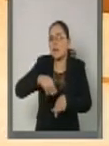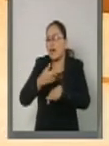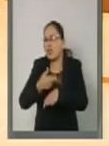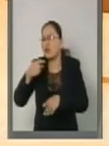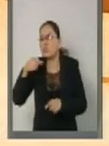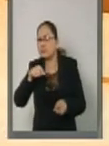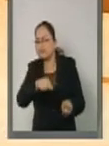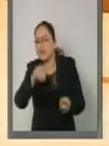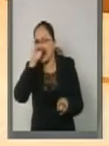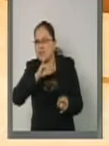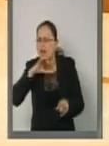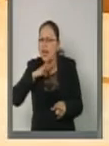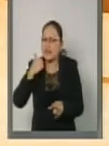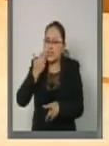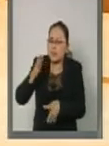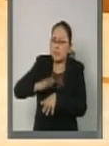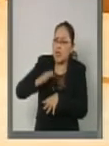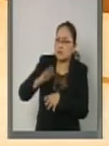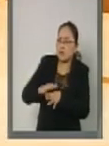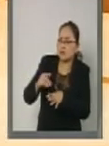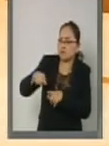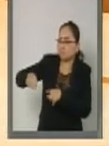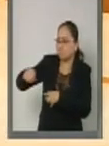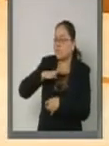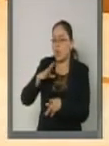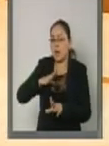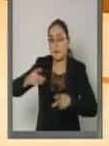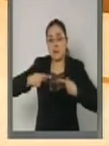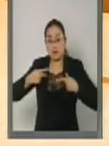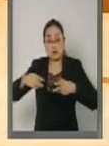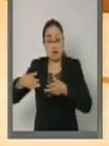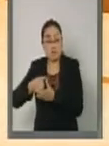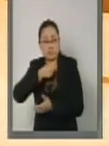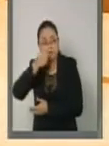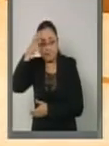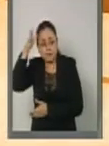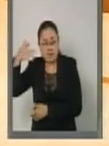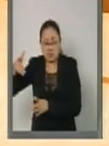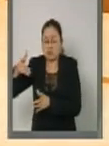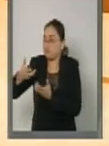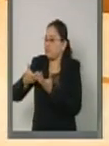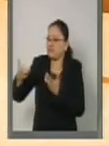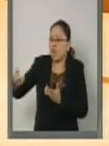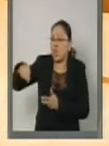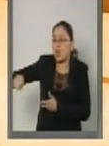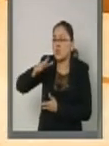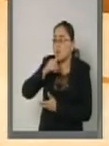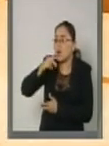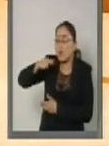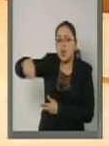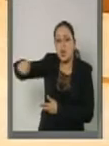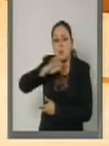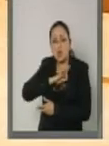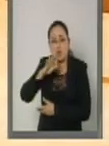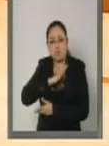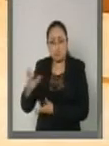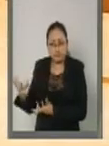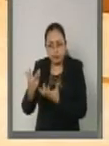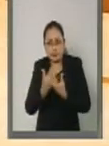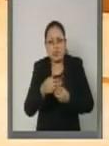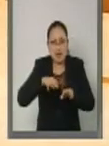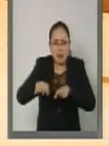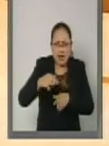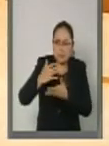invertir en el capital humano de las y los trabajadores con mayor edad, ya que no perciben como redituable tal inversión.